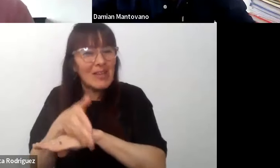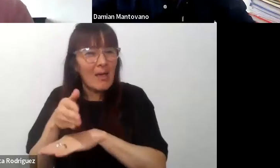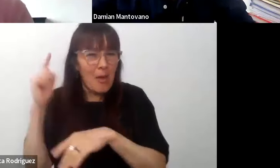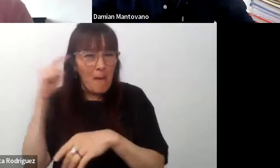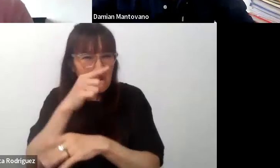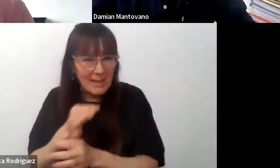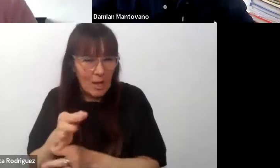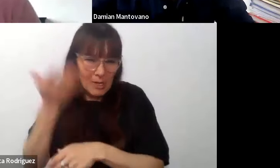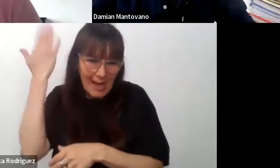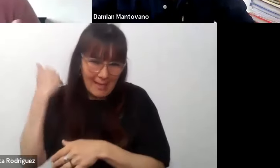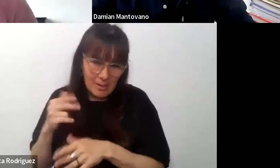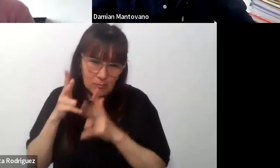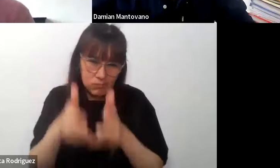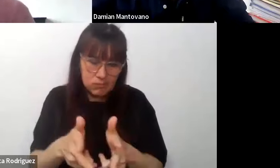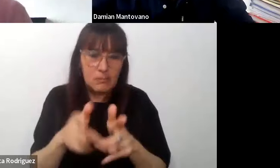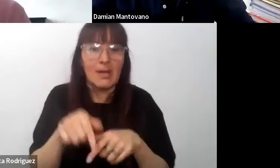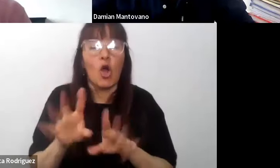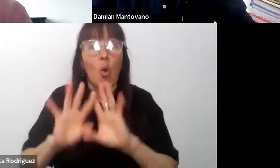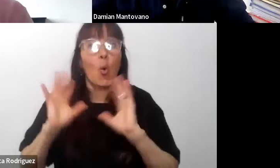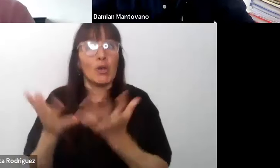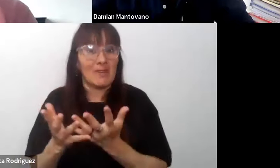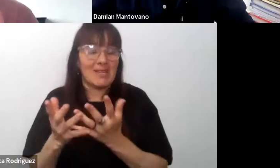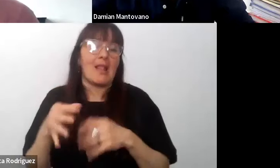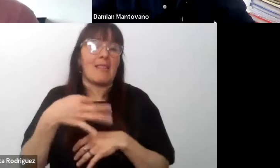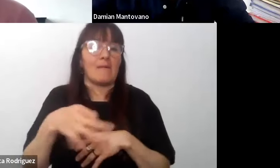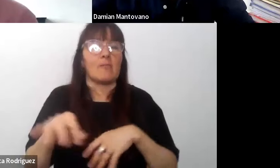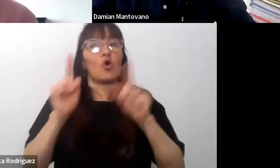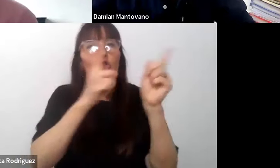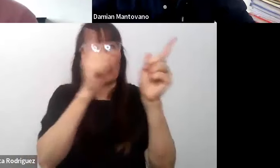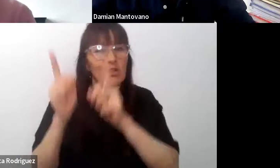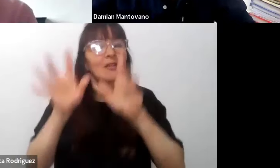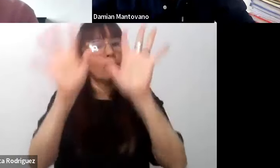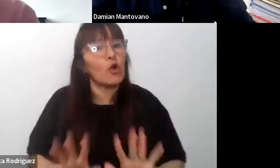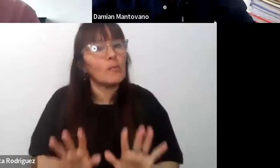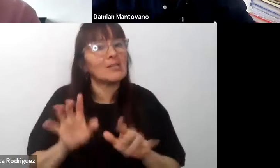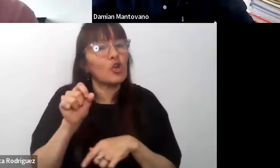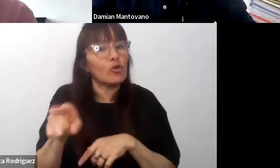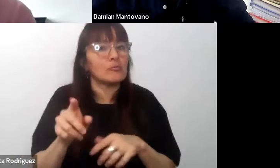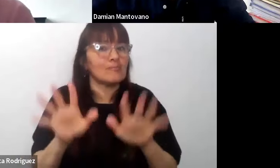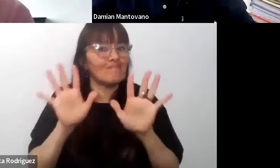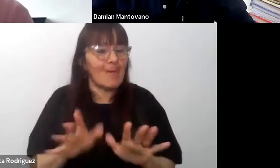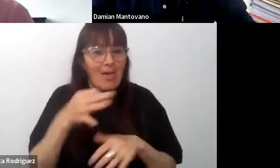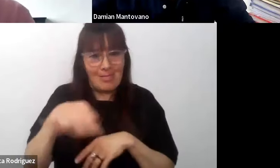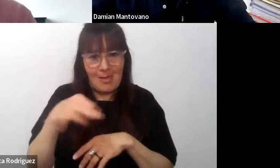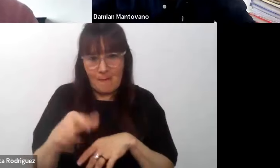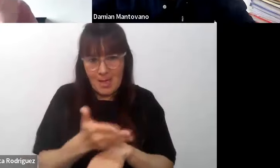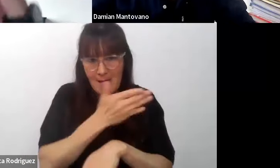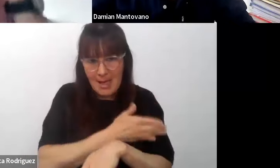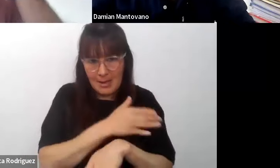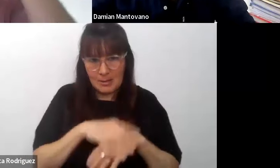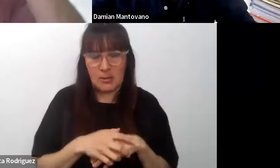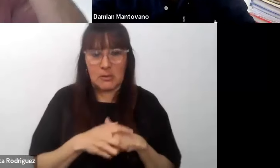hablé que es universal hay que formar a los docentes para esto esto viene de una